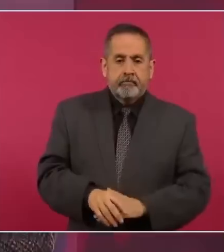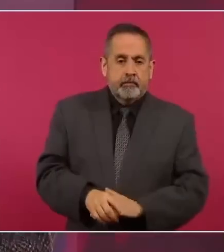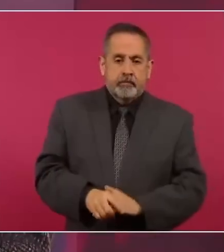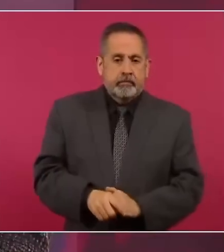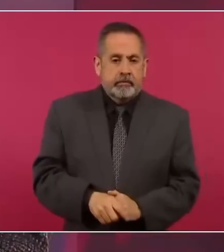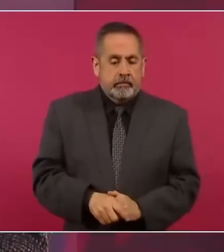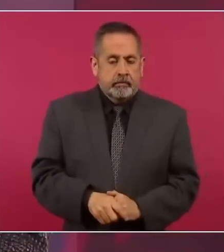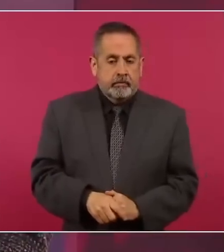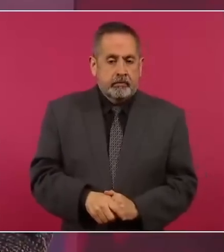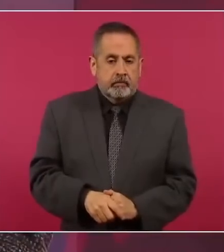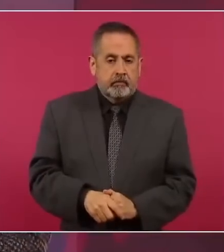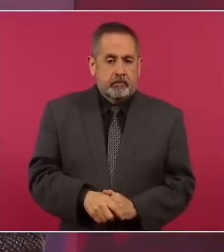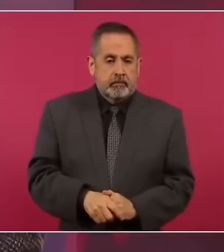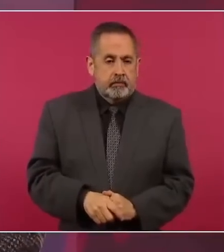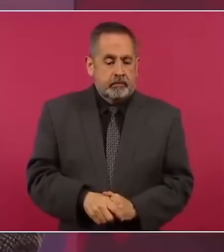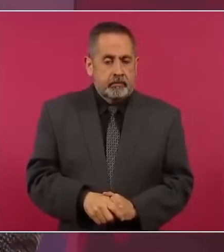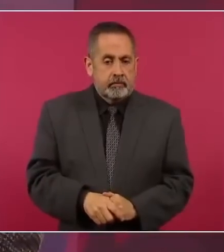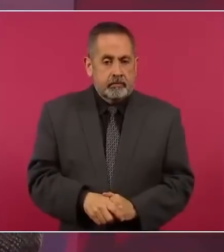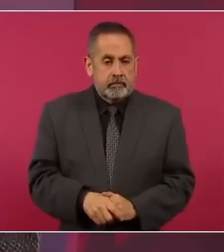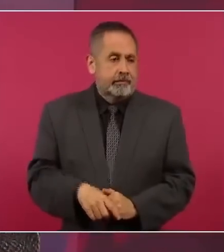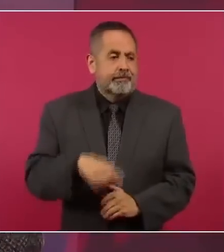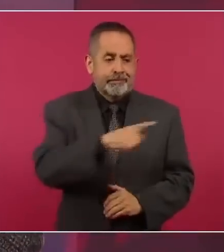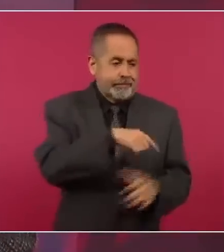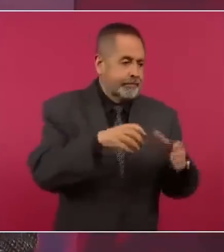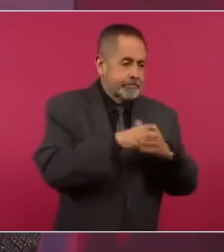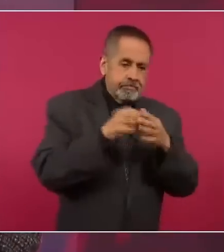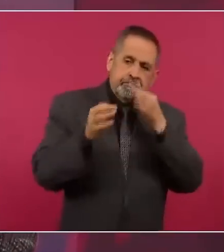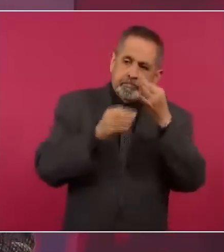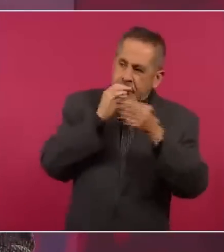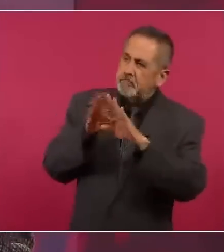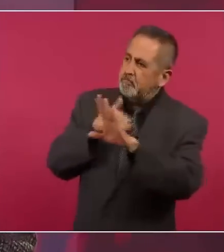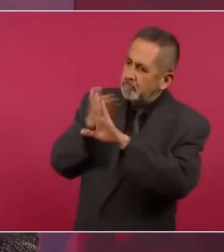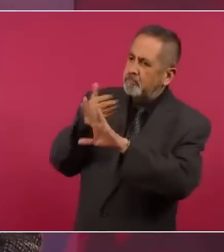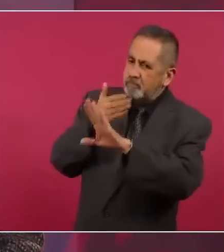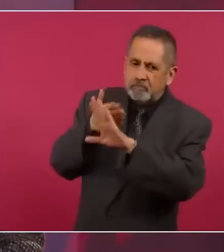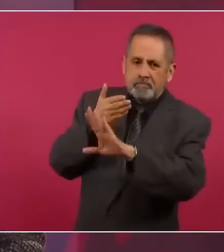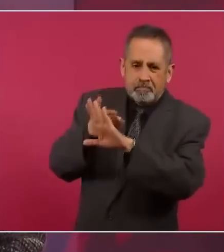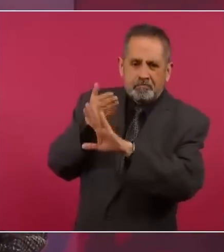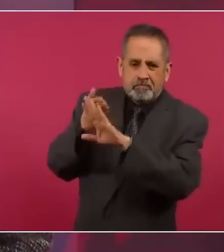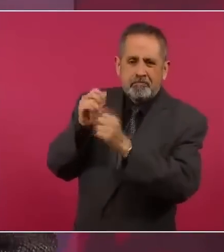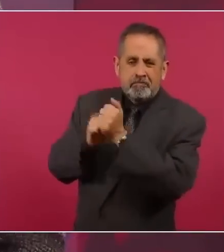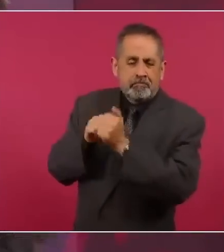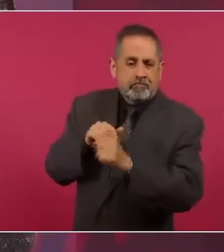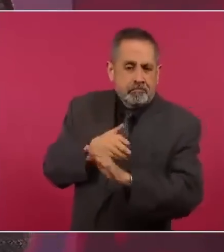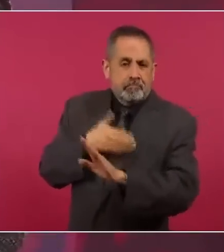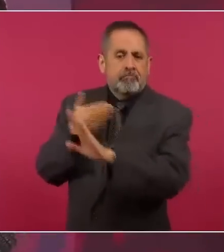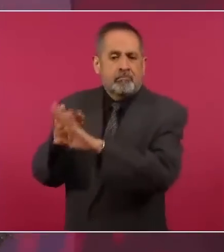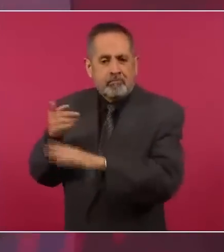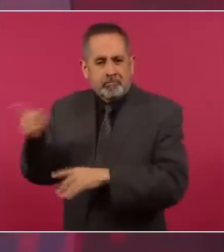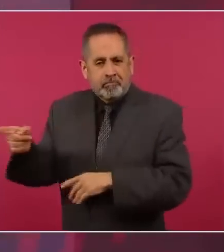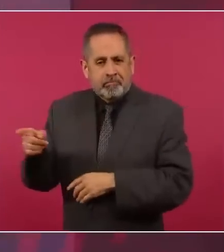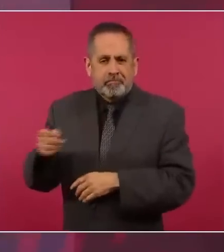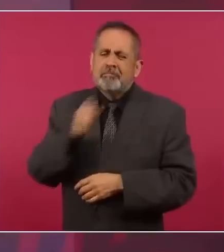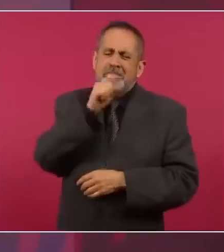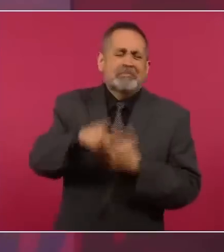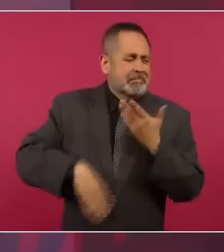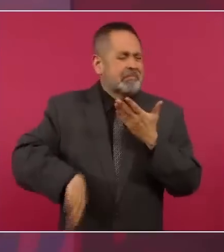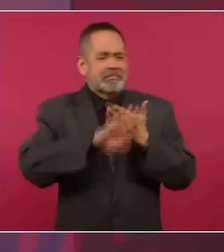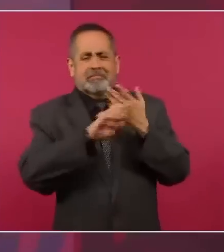Y desde luego que hay una campaña en contra de la maestra Yasmín y en contra de nosotros,